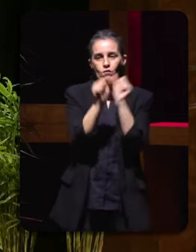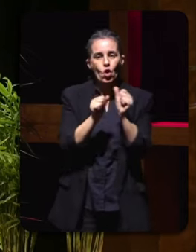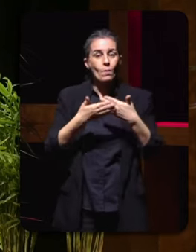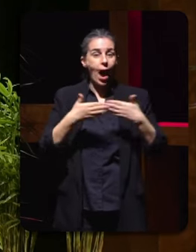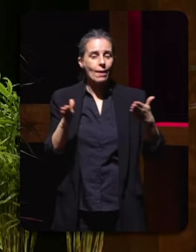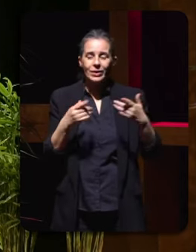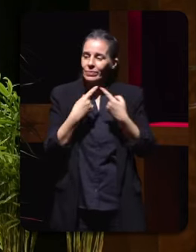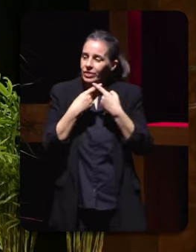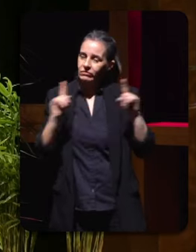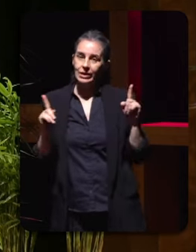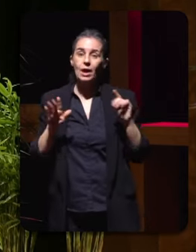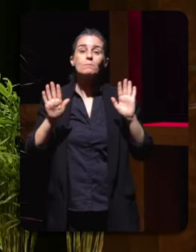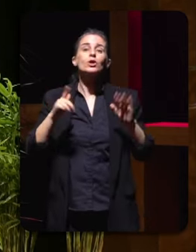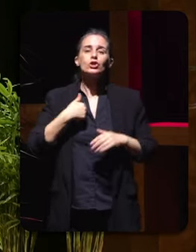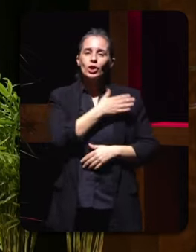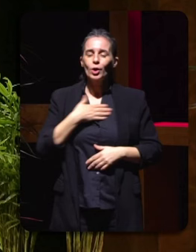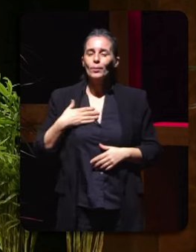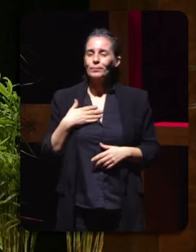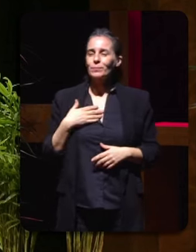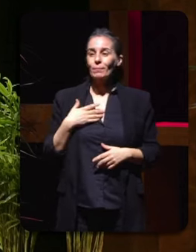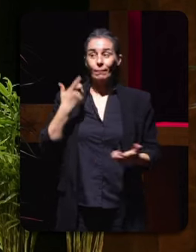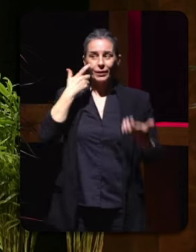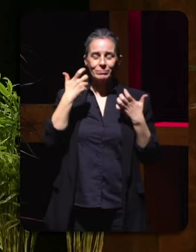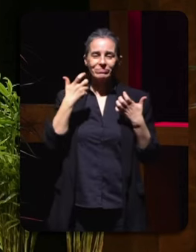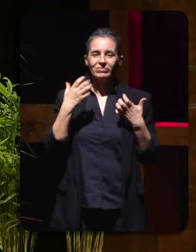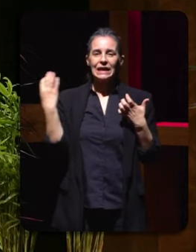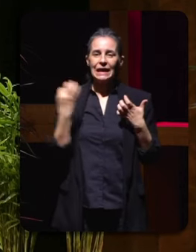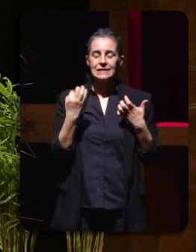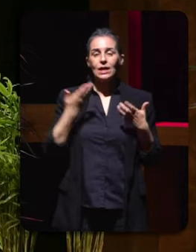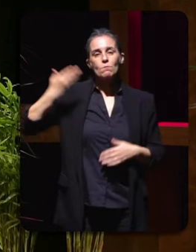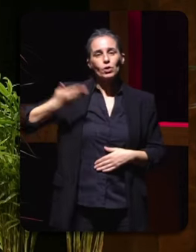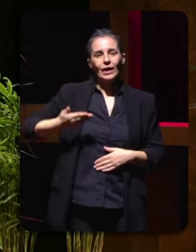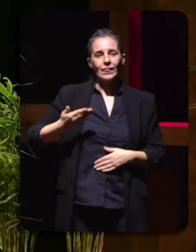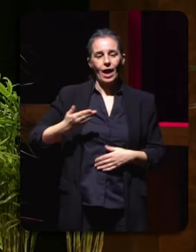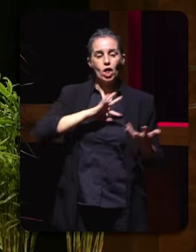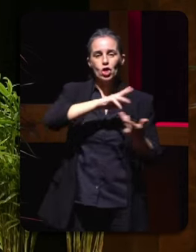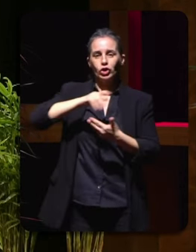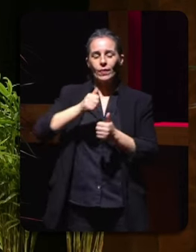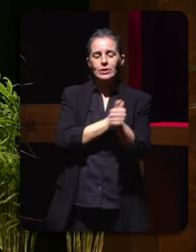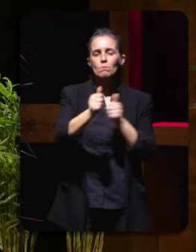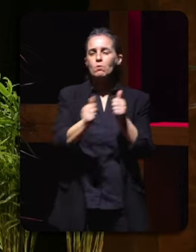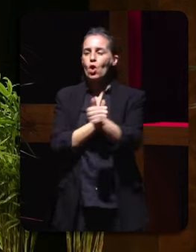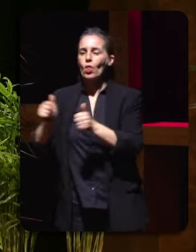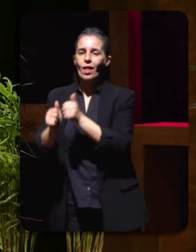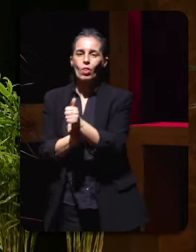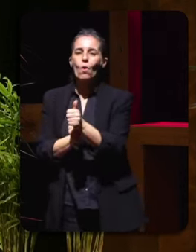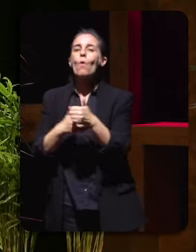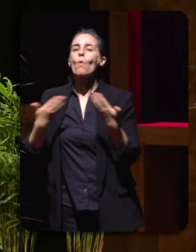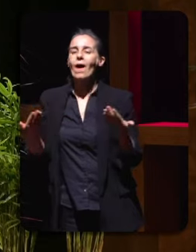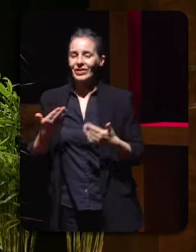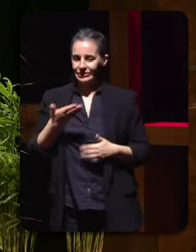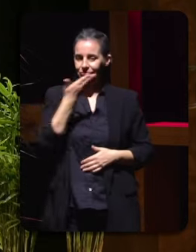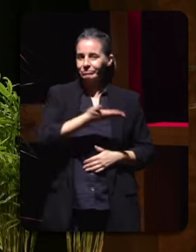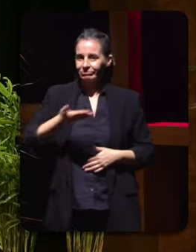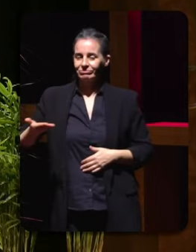pero o que quero chamar a atención é sobre a importancia da xerarquización das noticias. Neste caso se